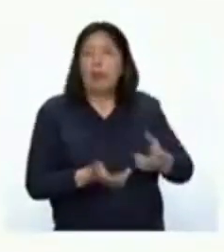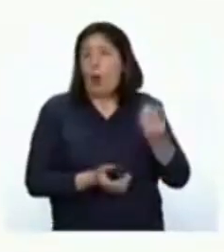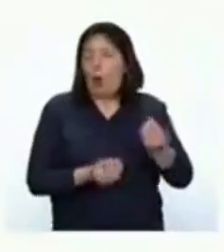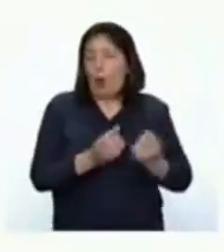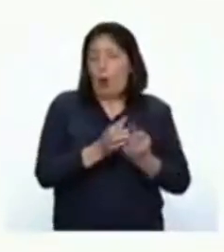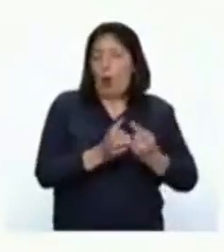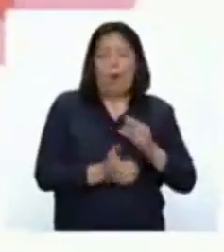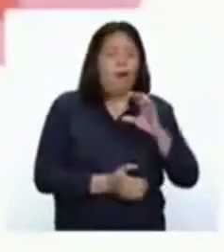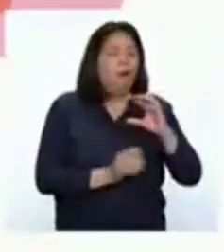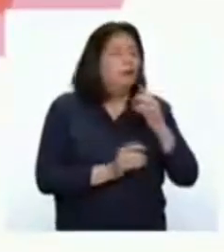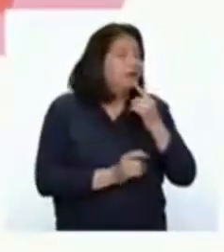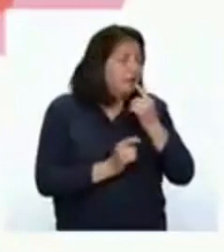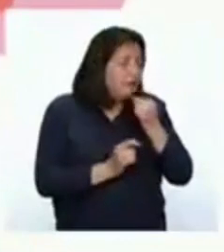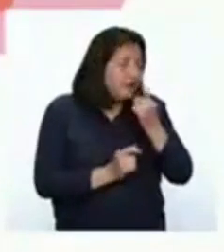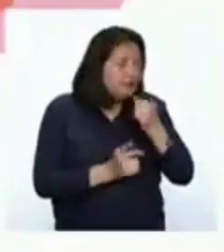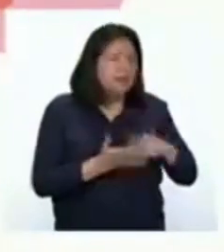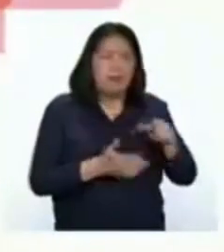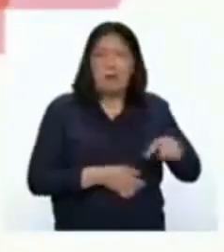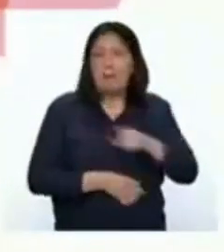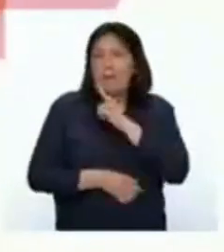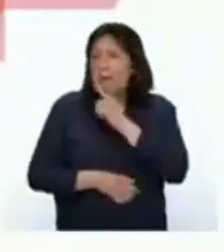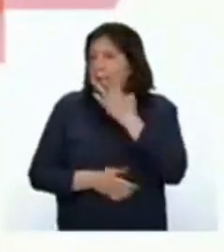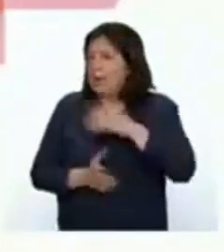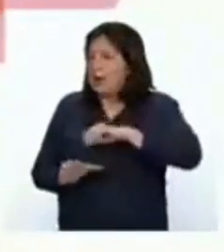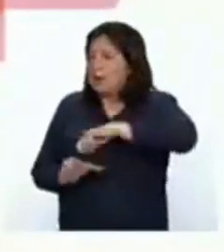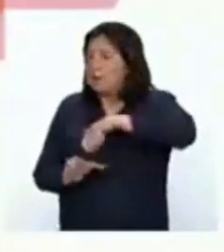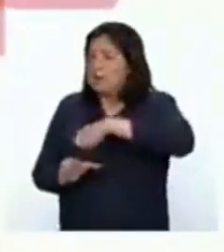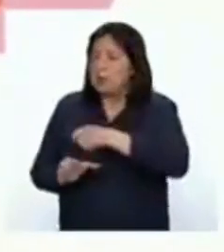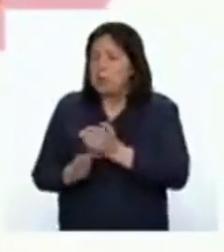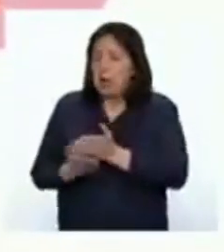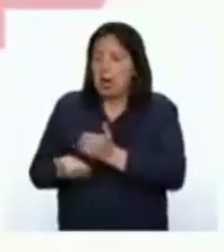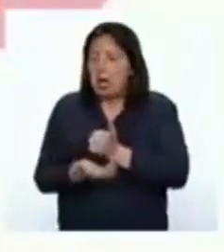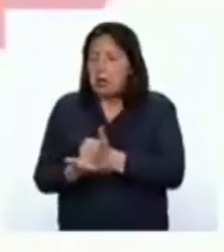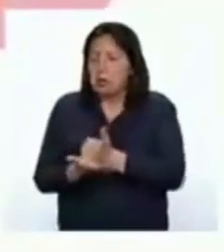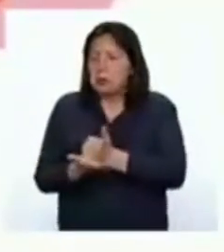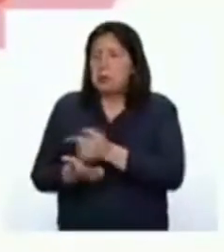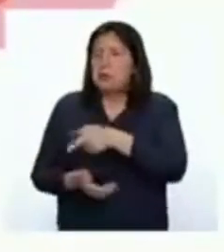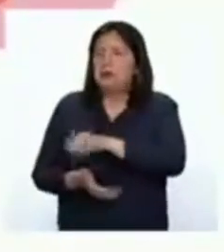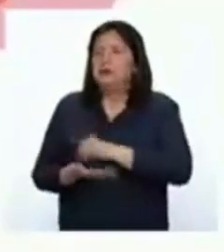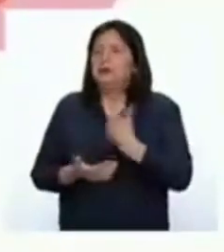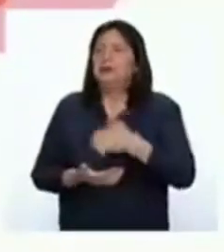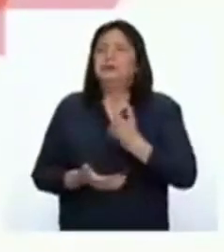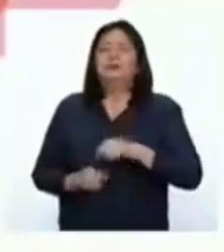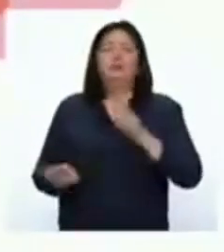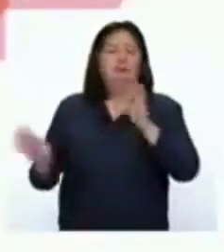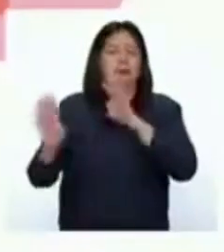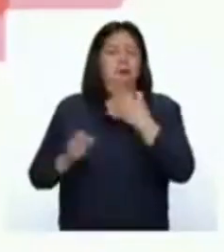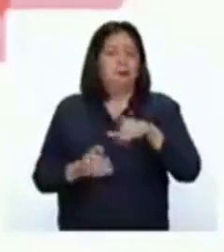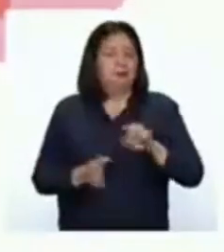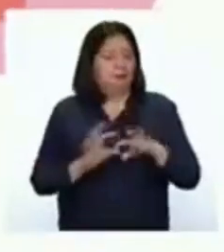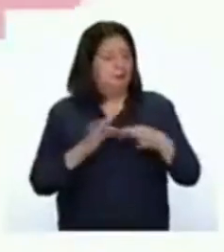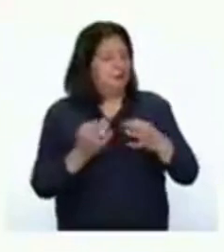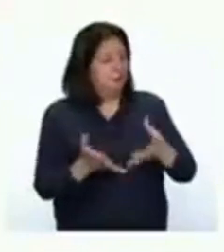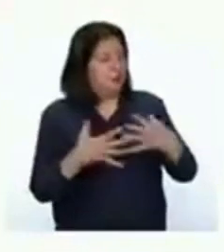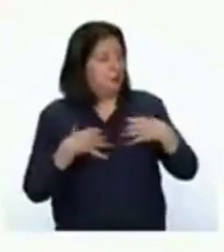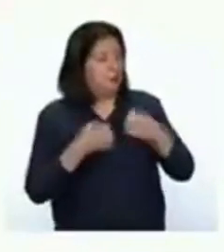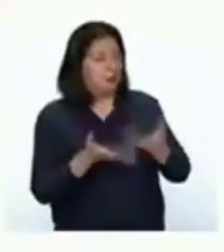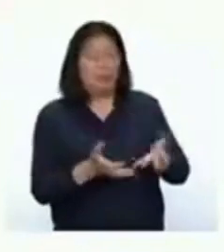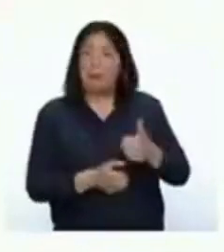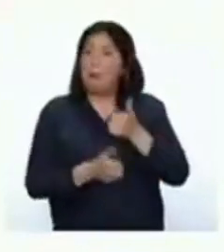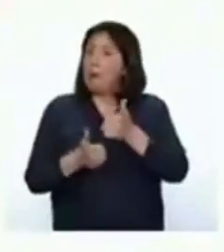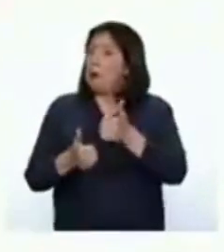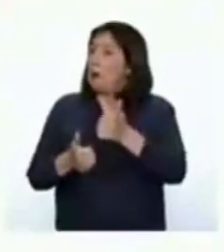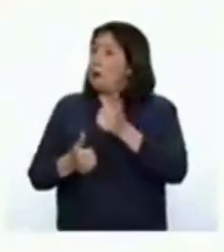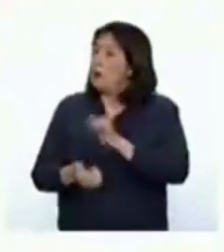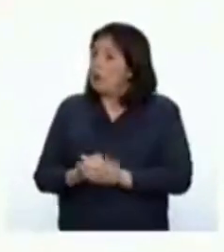mejor el hierro. Sus padres cocinan juntos de manera colaborativa y ambos se preocupan por mantener a la familia sana. ¡Qué